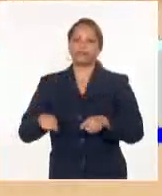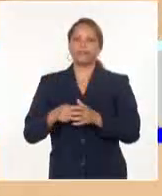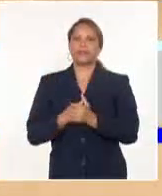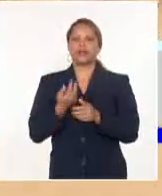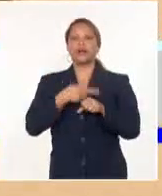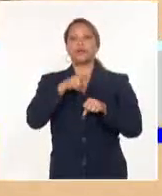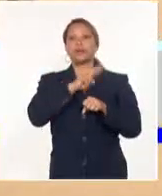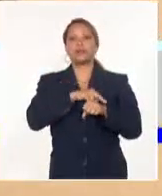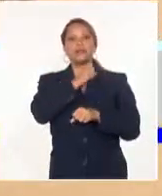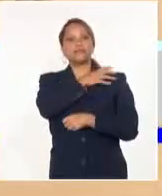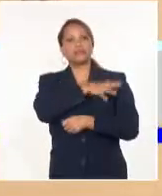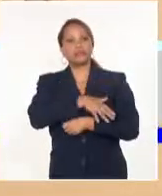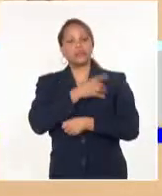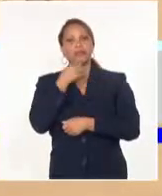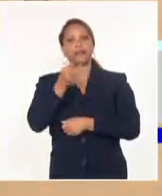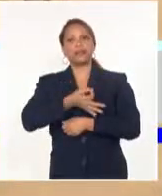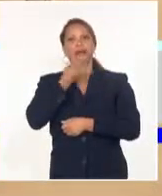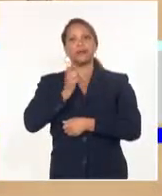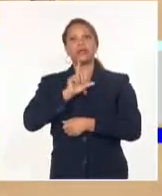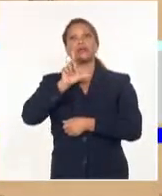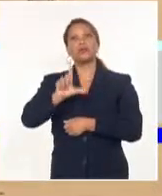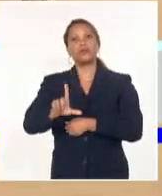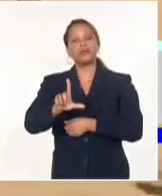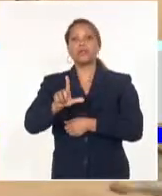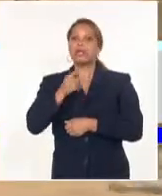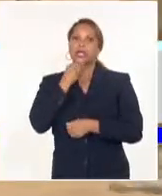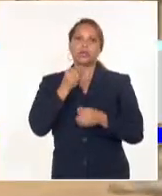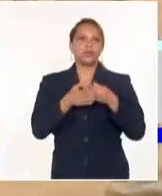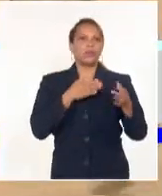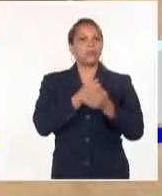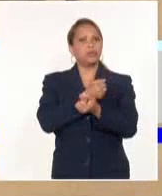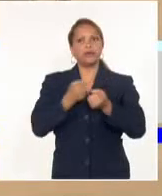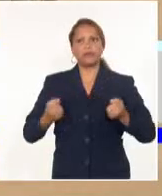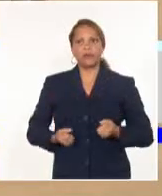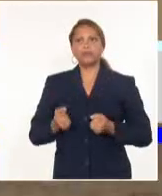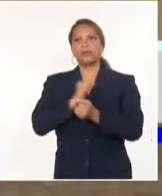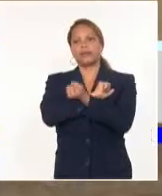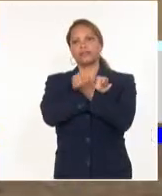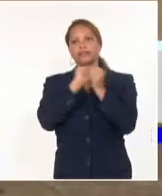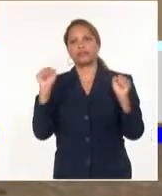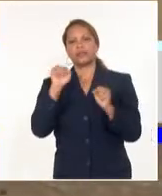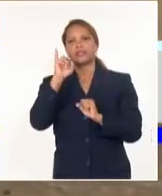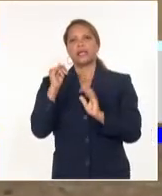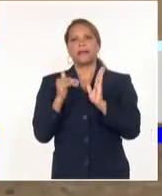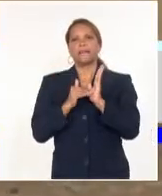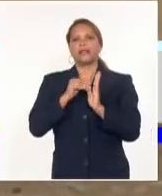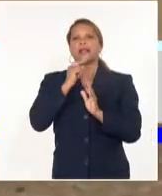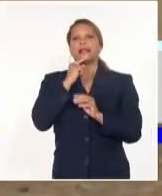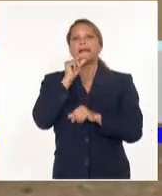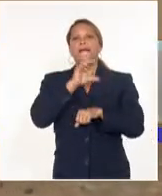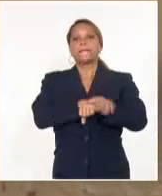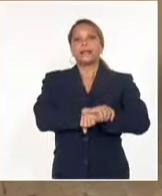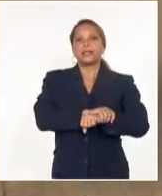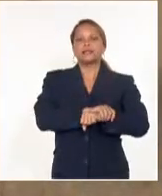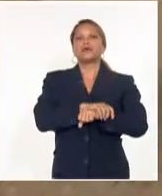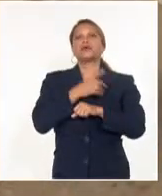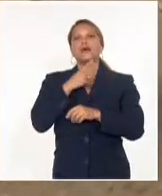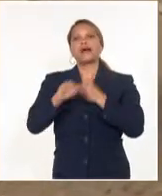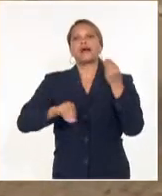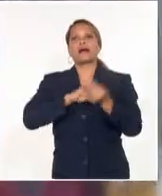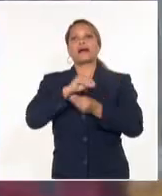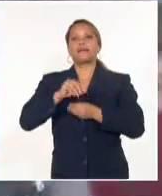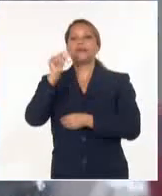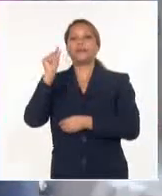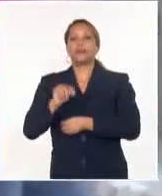aseguraron este lunes que no escatimarán esfuerzos para lograr la liberación de 6.000 presos políticos a cambio de rehenes israelíes.